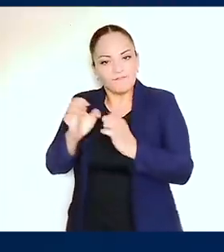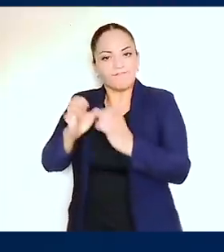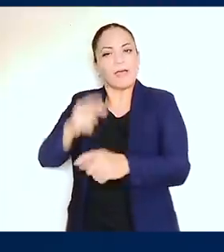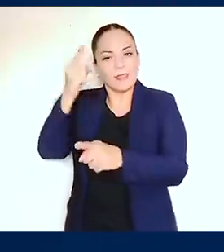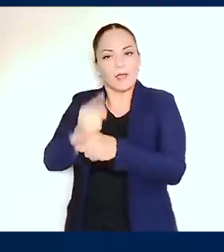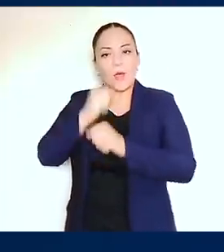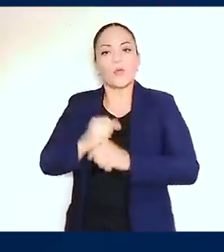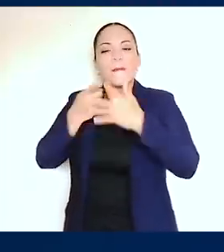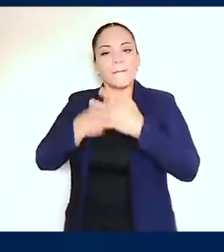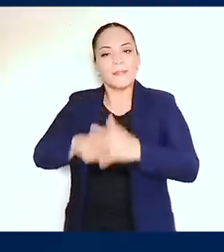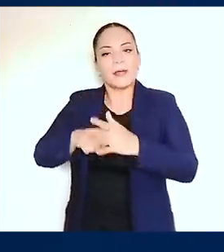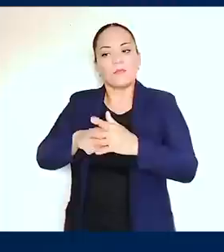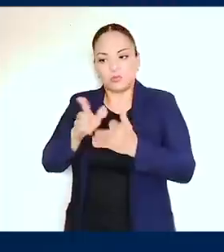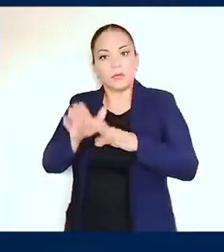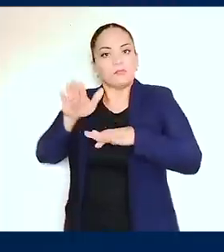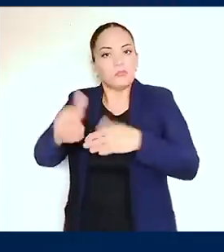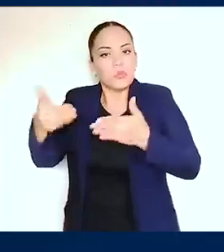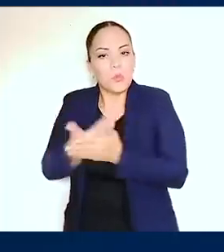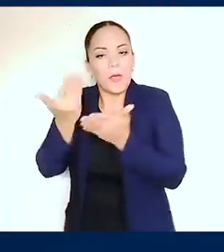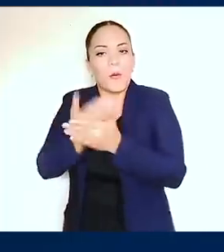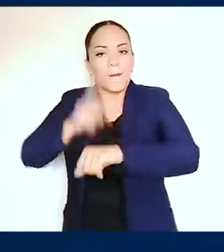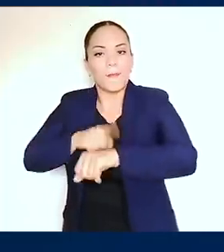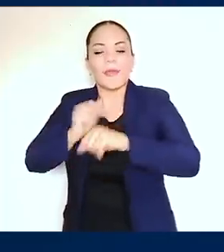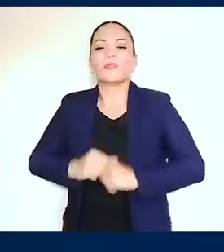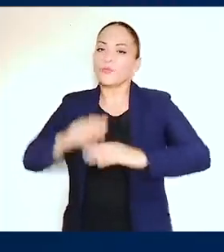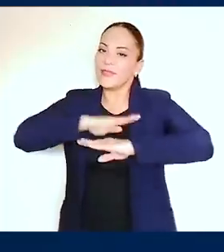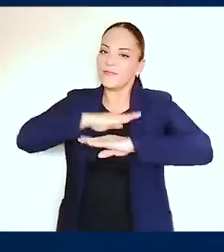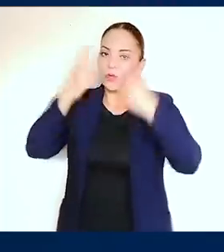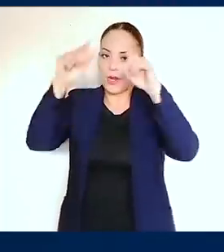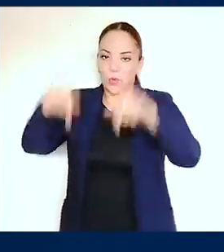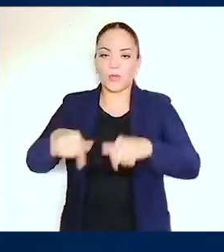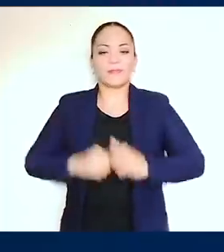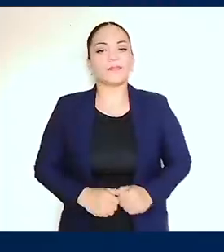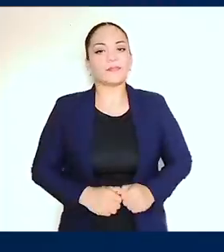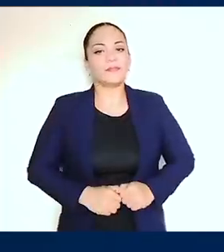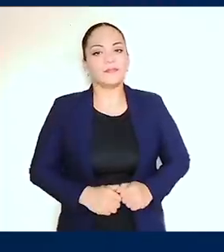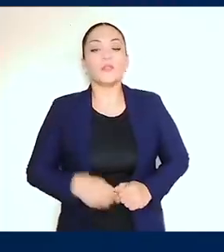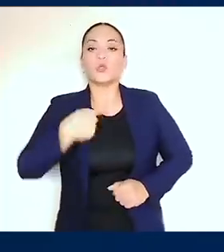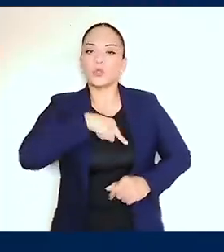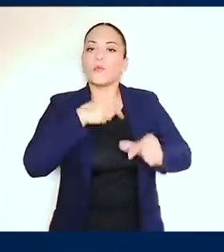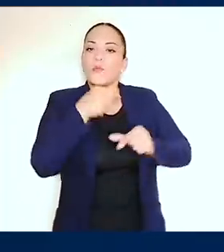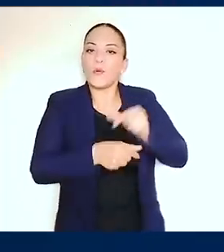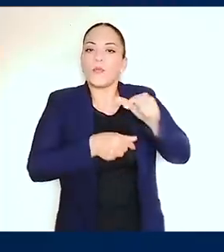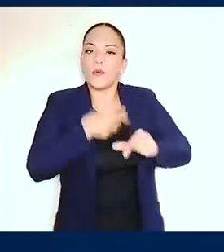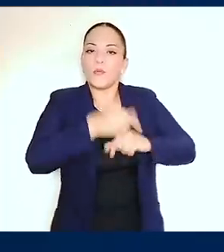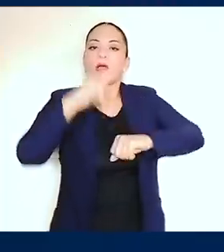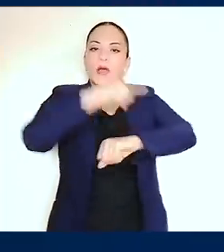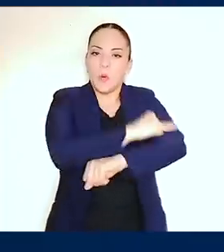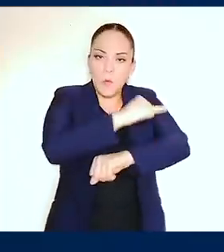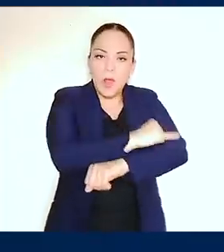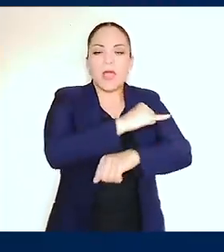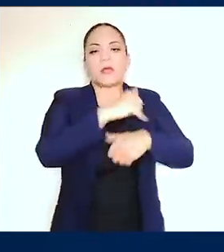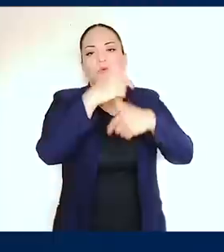iniciamos hoy una etapa nueva en Costa Rica y satisfechos con lo que se ha logrado el día de hoy. Y que vamos a ir paulatinamente en los aeropuertos,